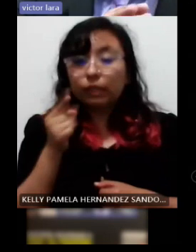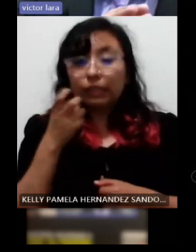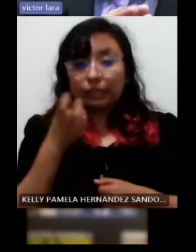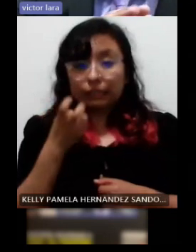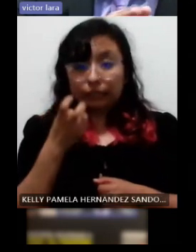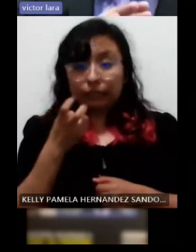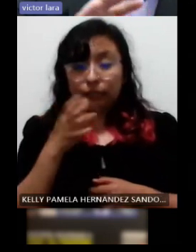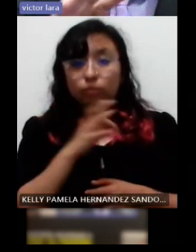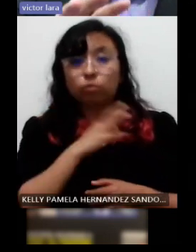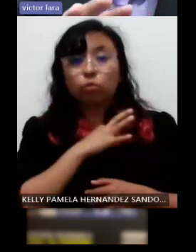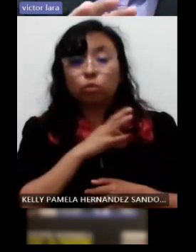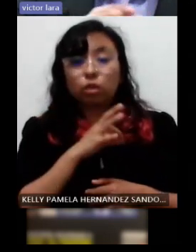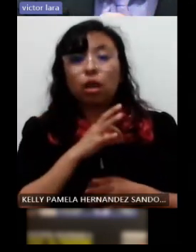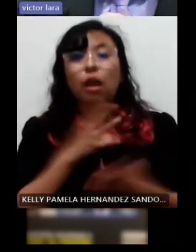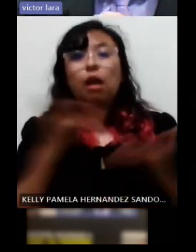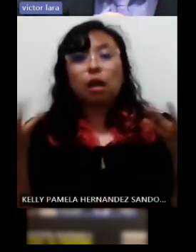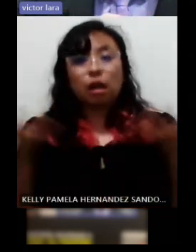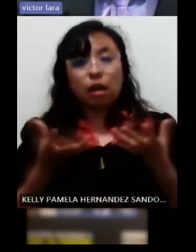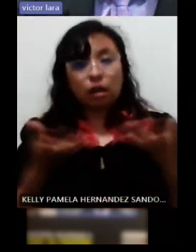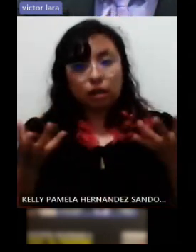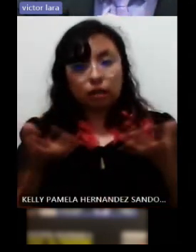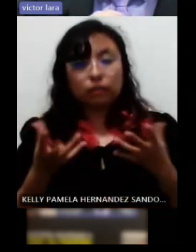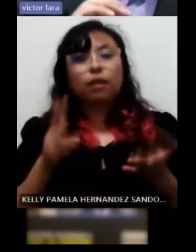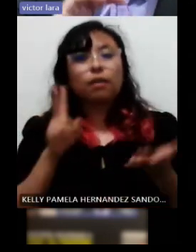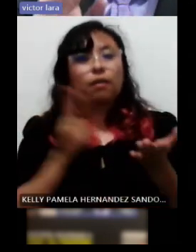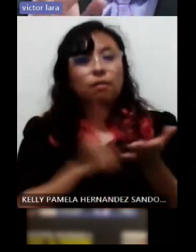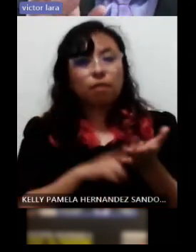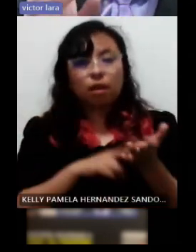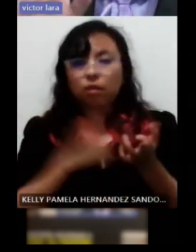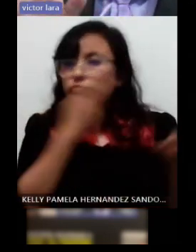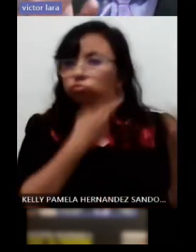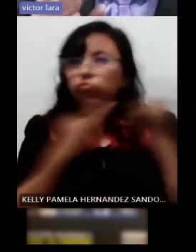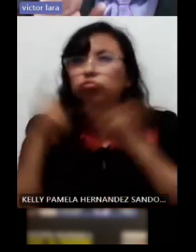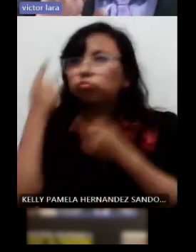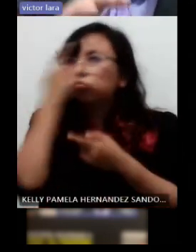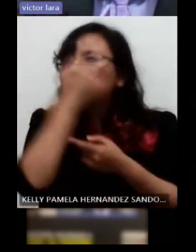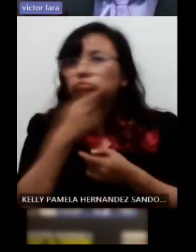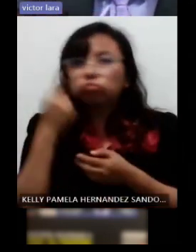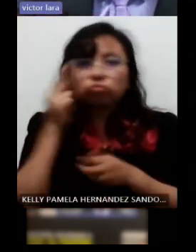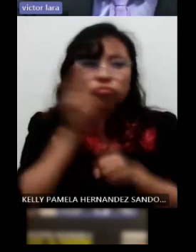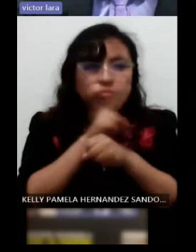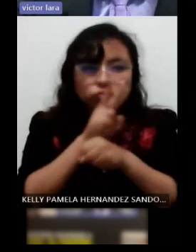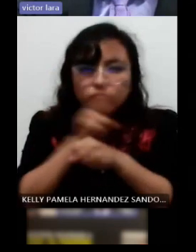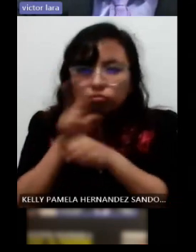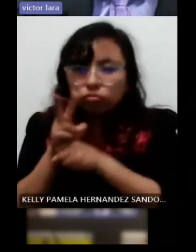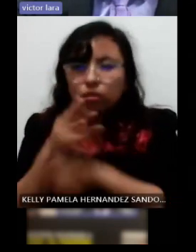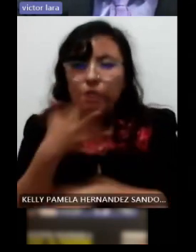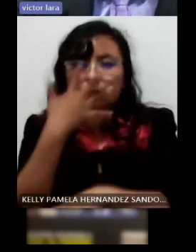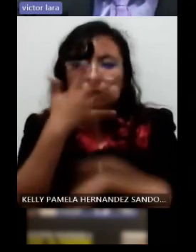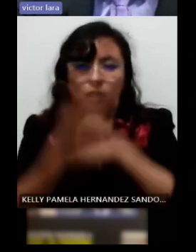realizar en este caso la valoración visual a los cinco o seis años cuando el niño ya puede